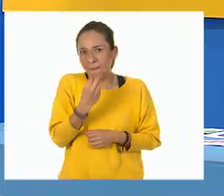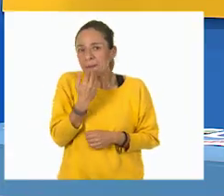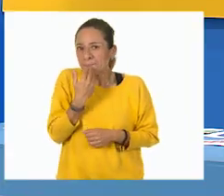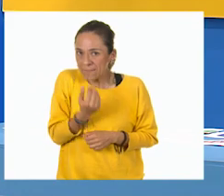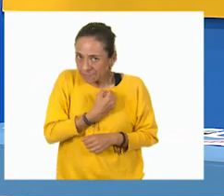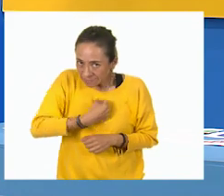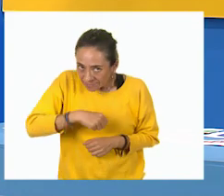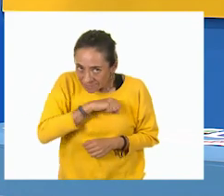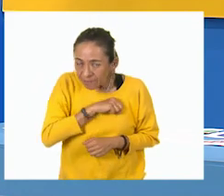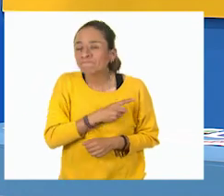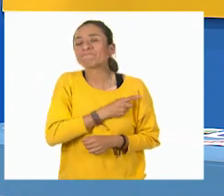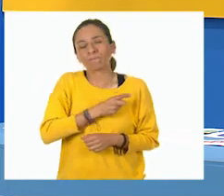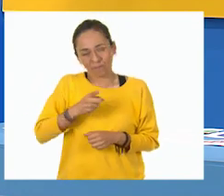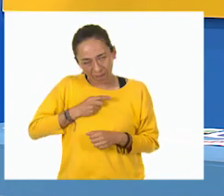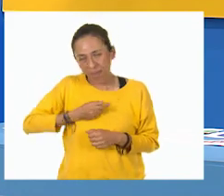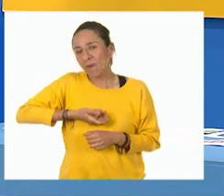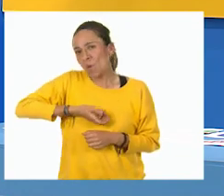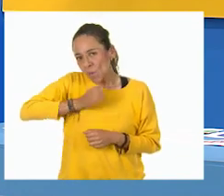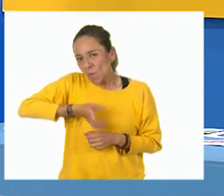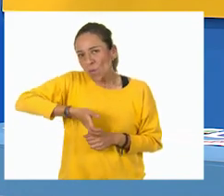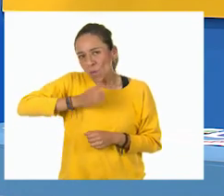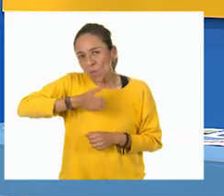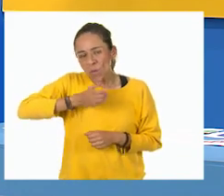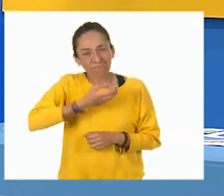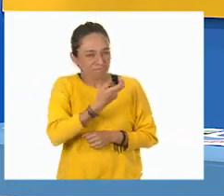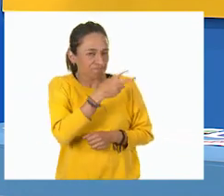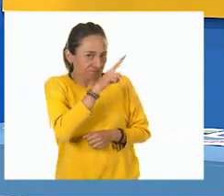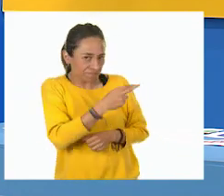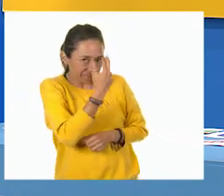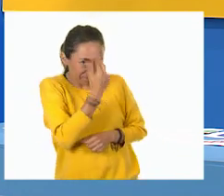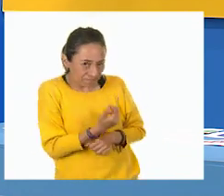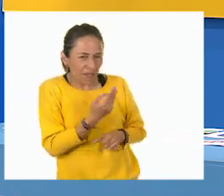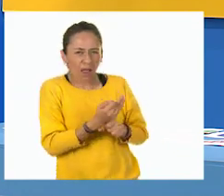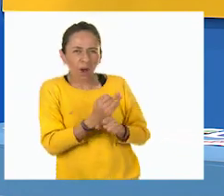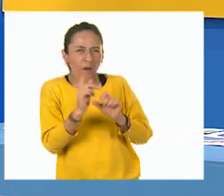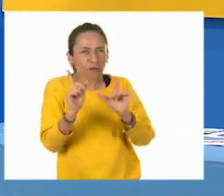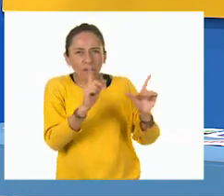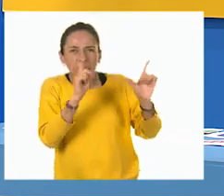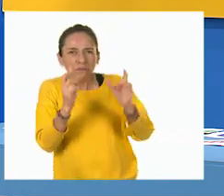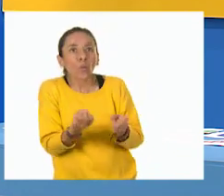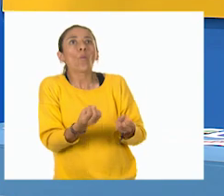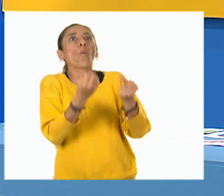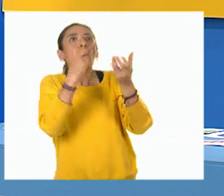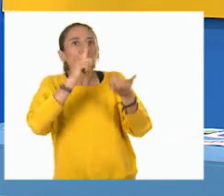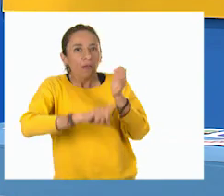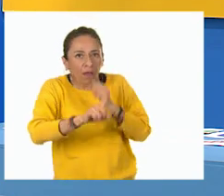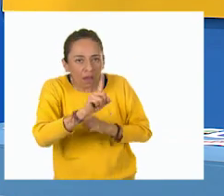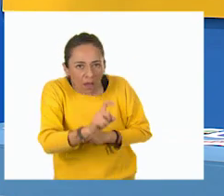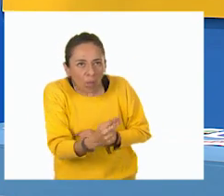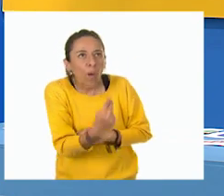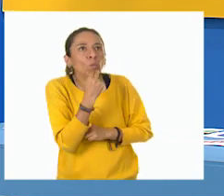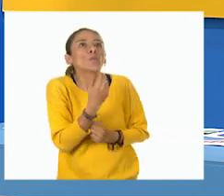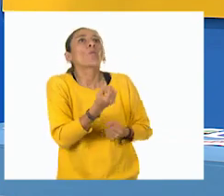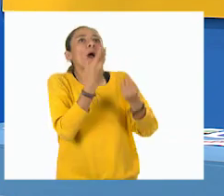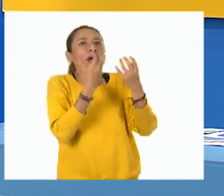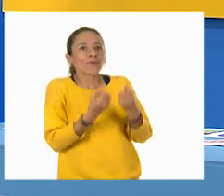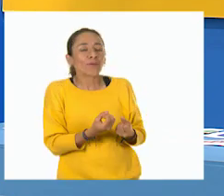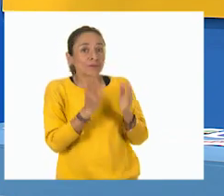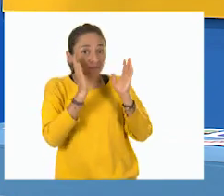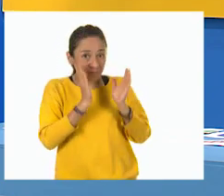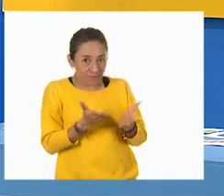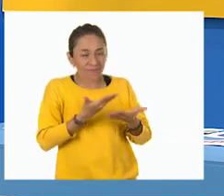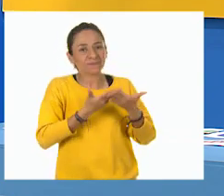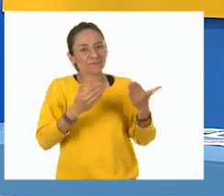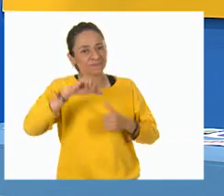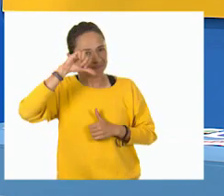Así es. Después de este recorrido por algunos datos sobre este preciado y vital líquido, vamos a seguir con el tema de